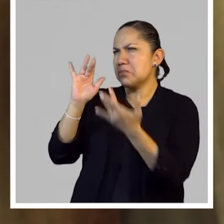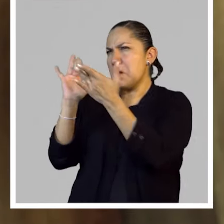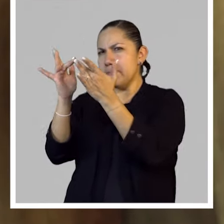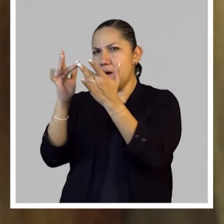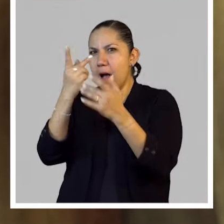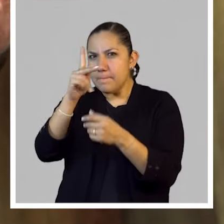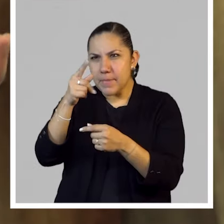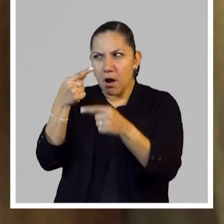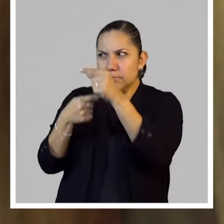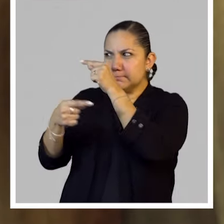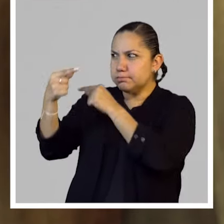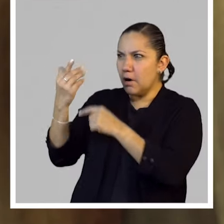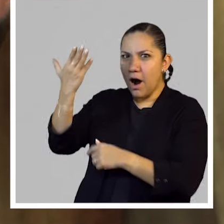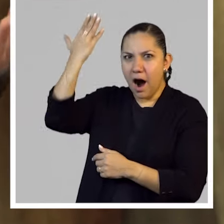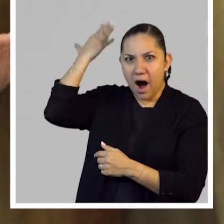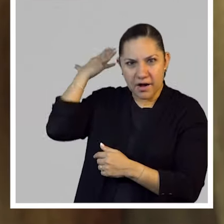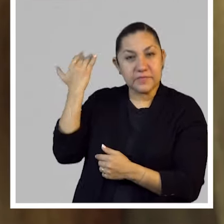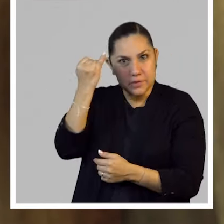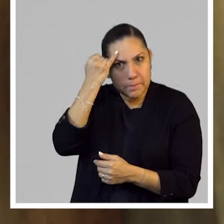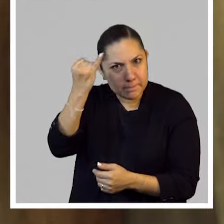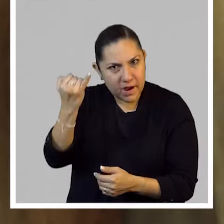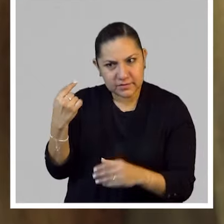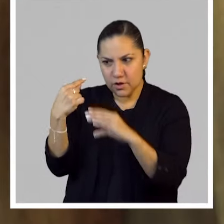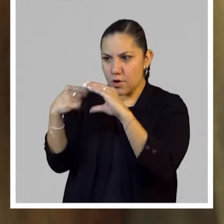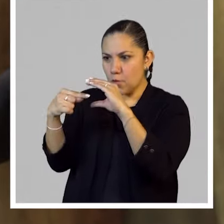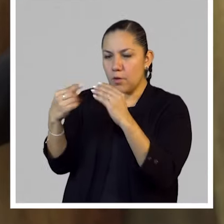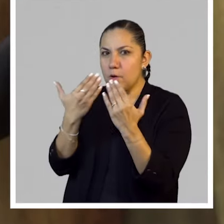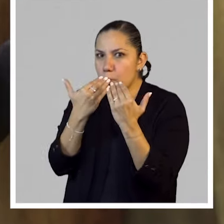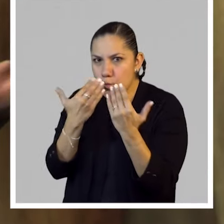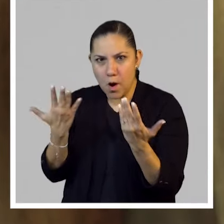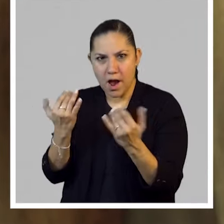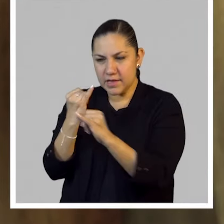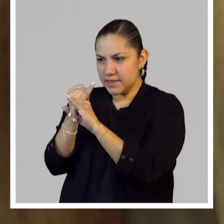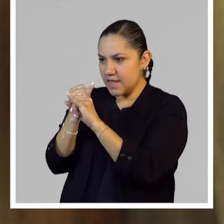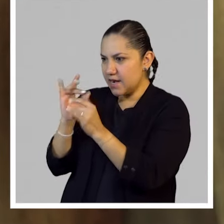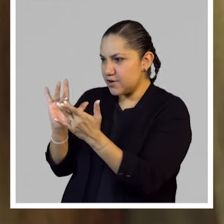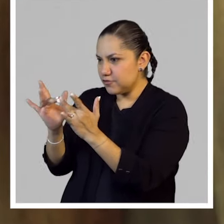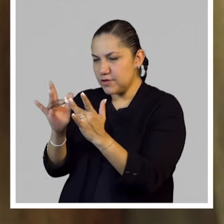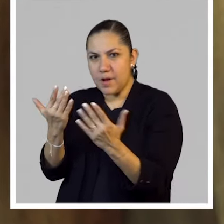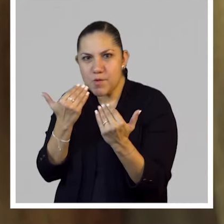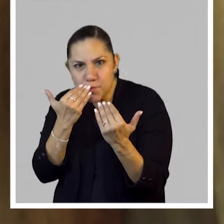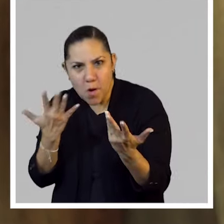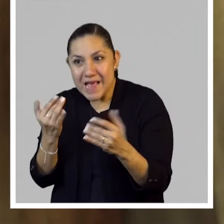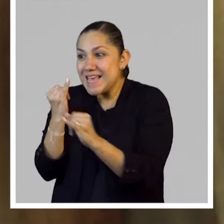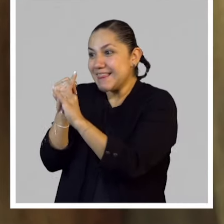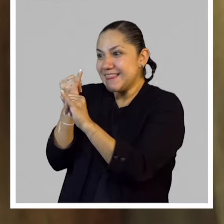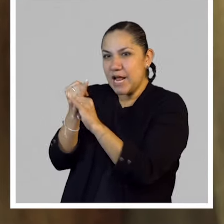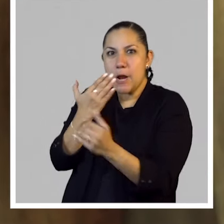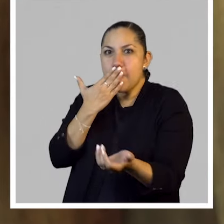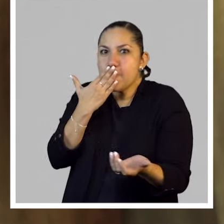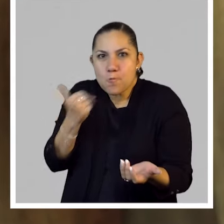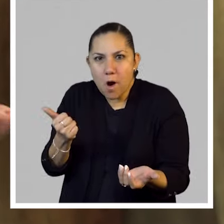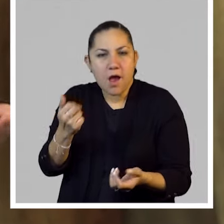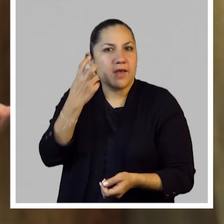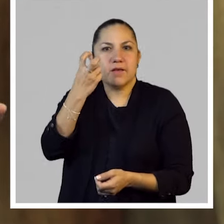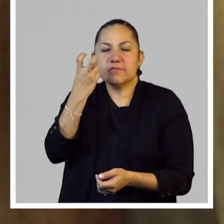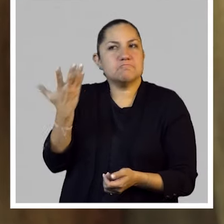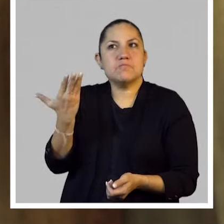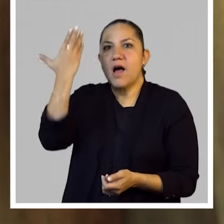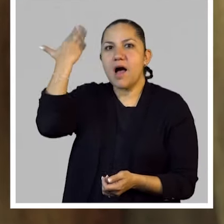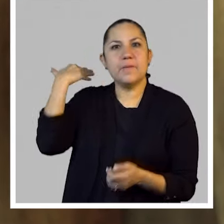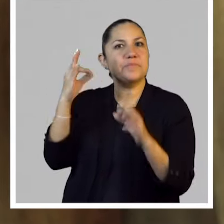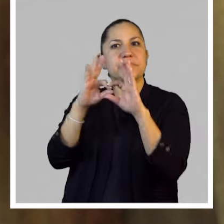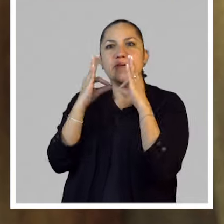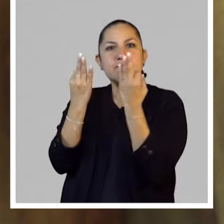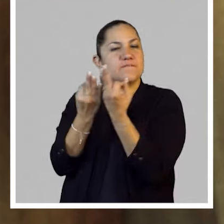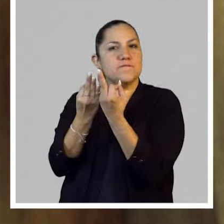cuando no había redes sociales, cuando no había e-mail, cuando no había ni siquiera internet, pues todo era pues a través de lo análogo y